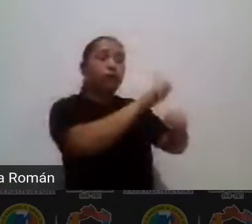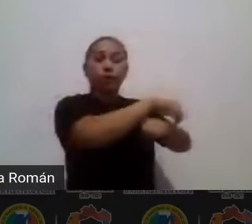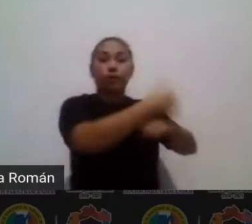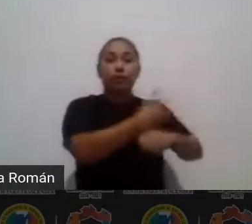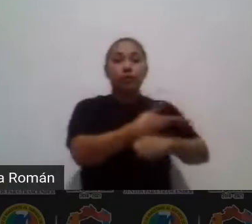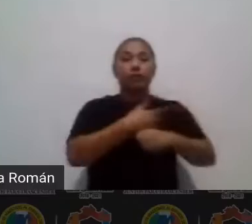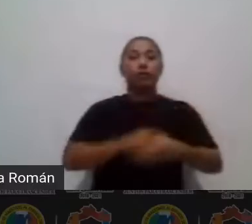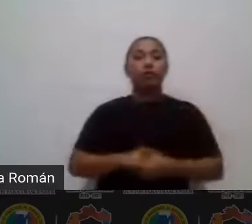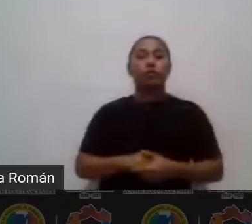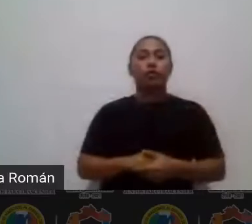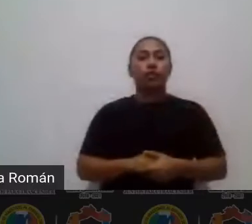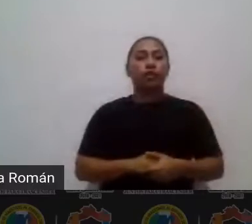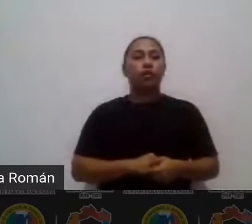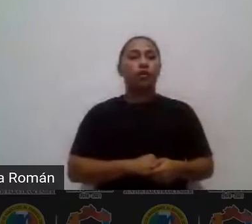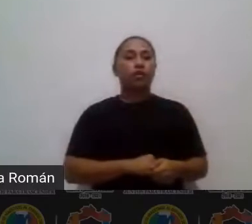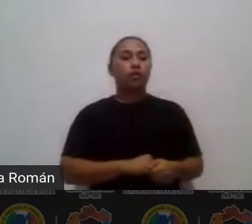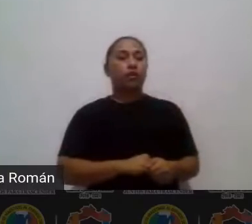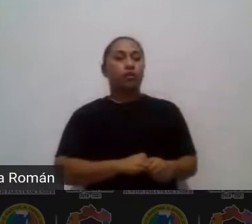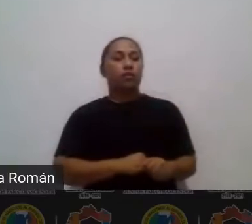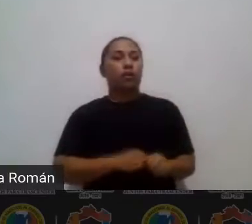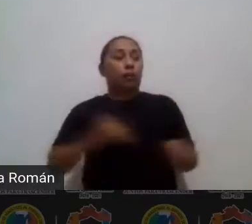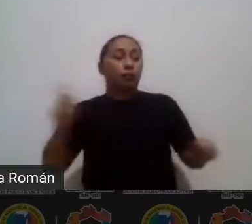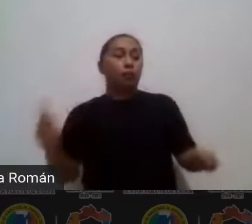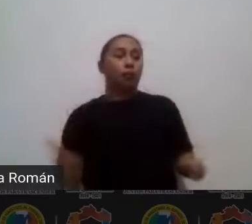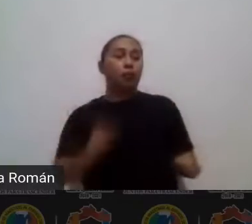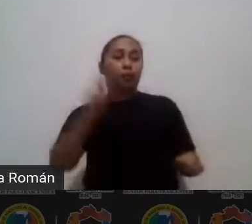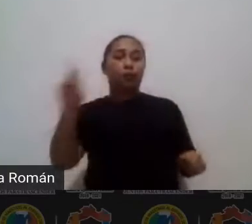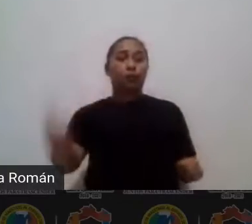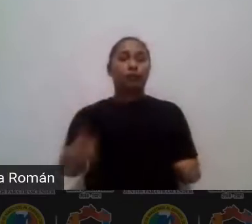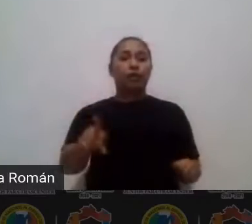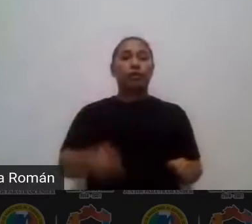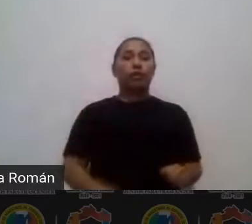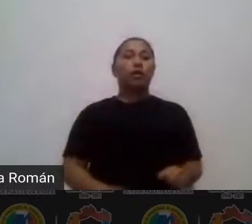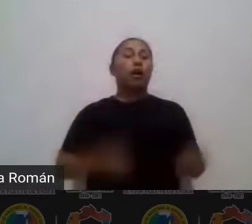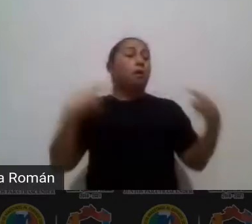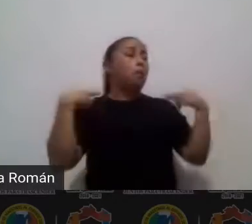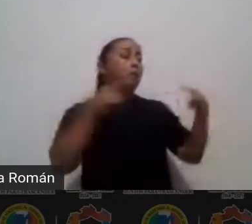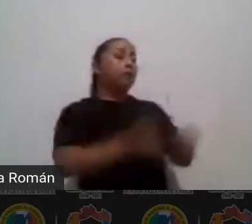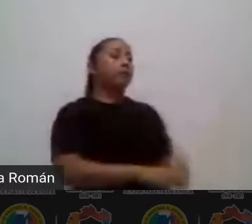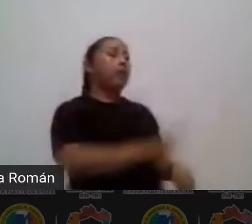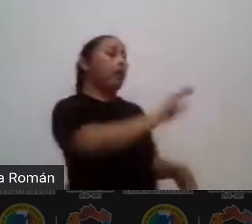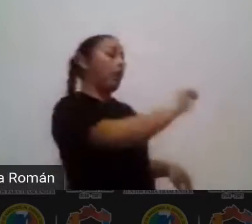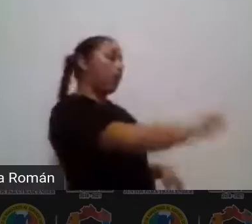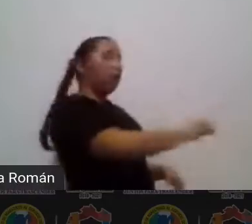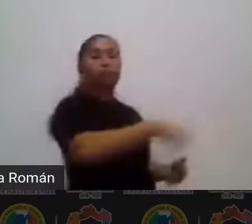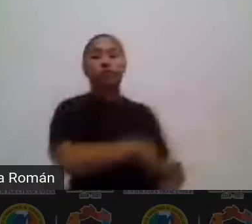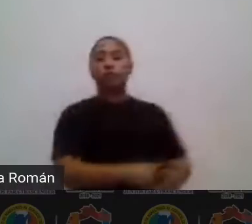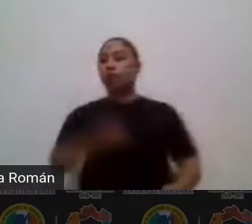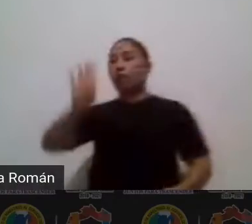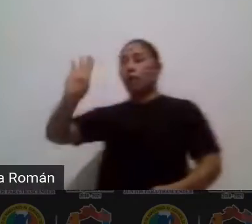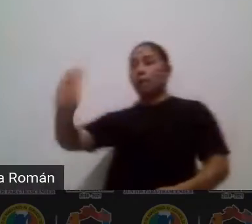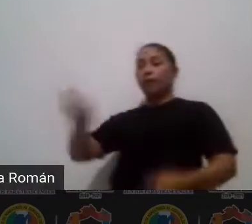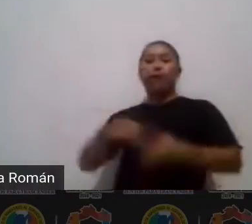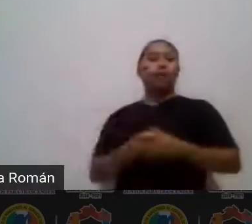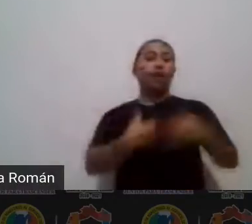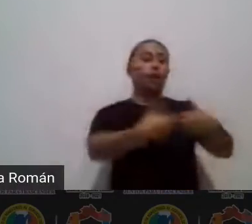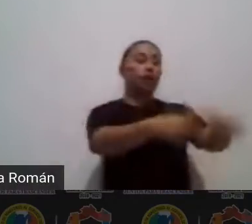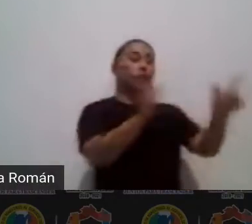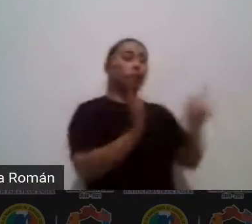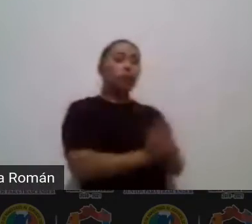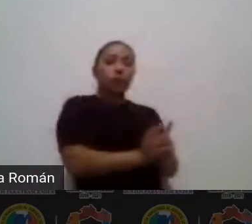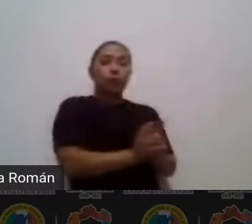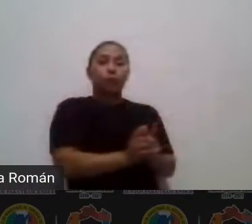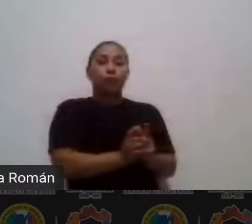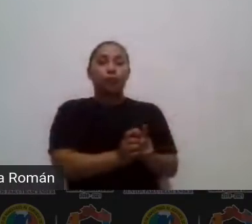claro porque van a tener van a tener que preguntarle al profesor a a la maestra e a la sí al equipo de docentes